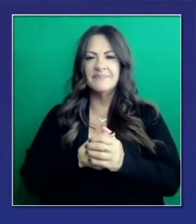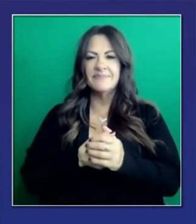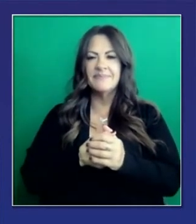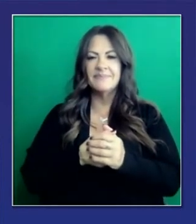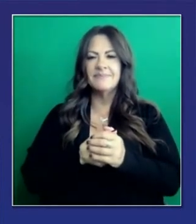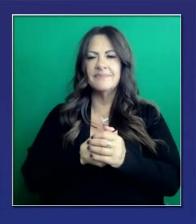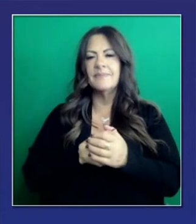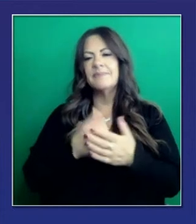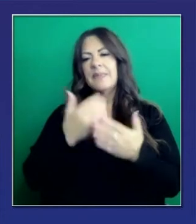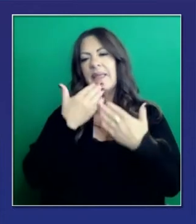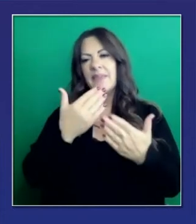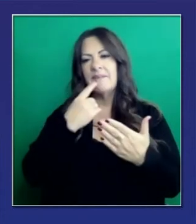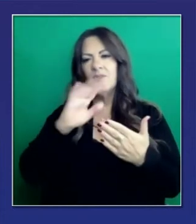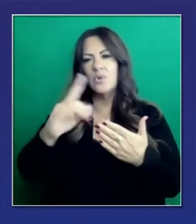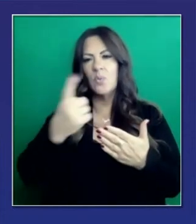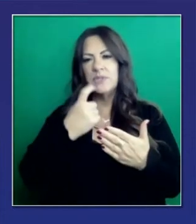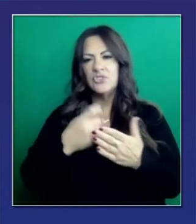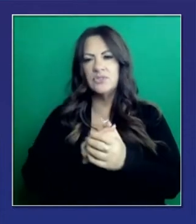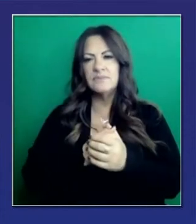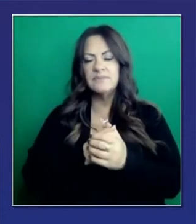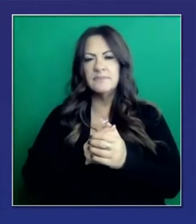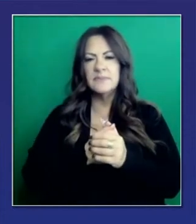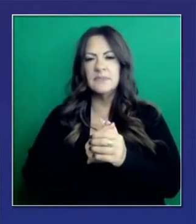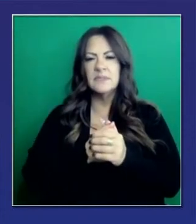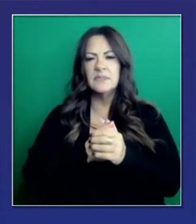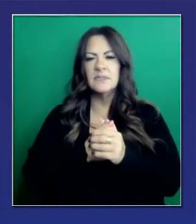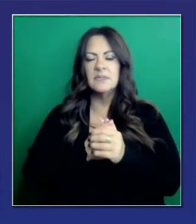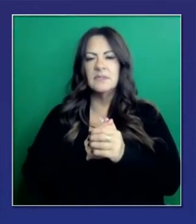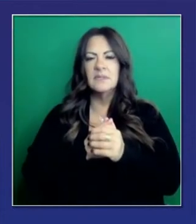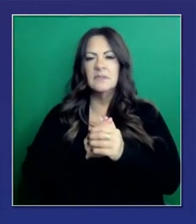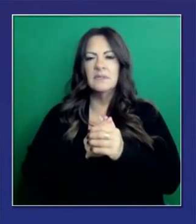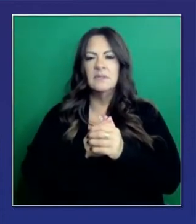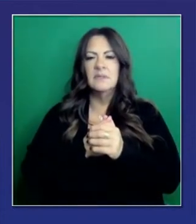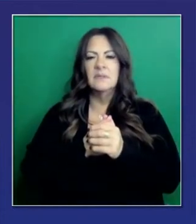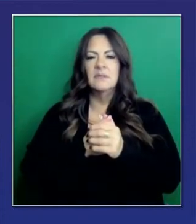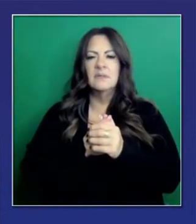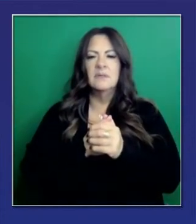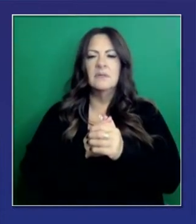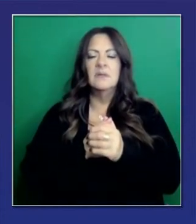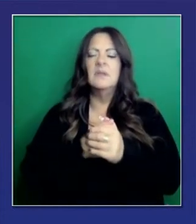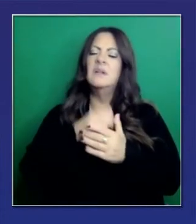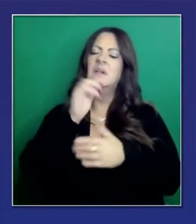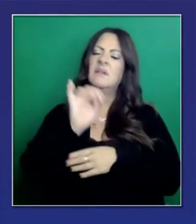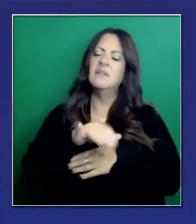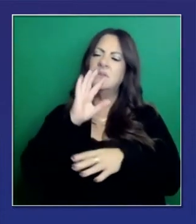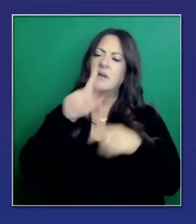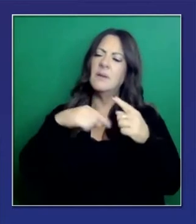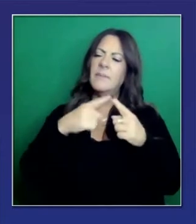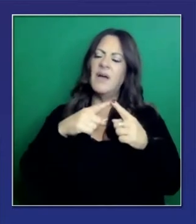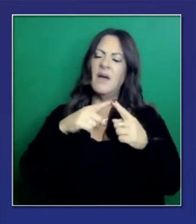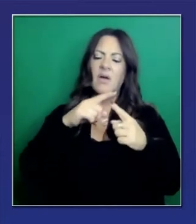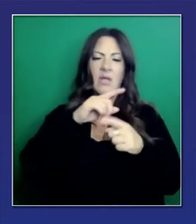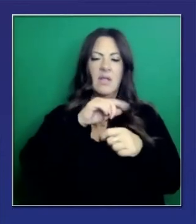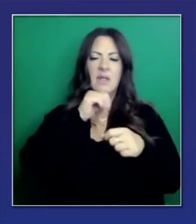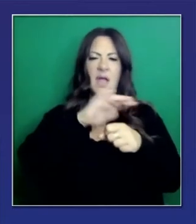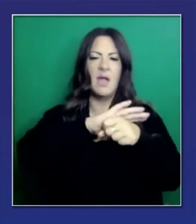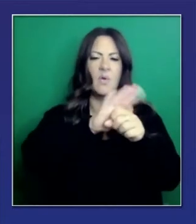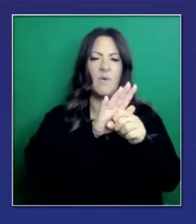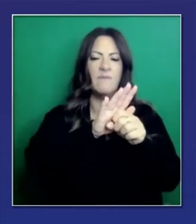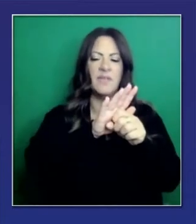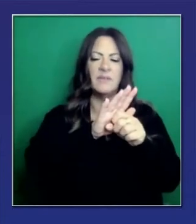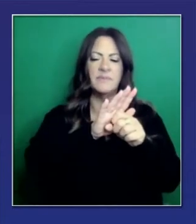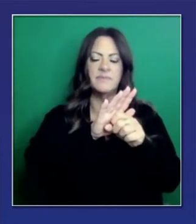Gracias por la pregunta. Déjeme hablar acerca de la variante que mencionó el gobernador en cómo se ve en esta